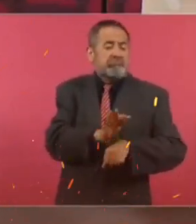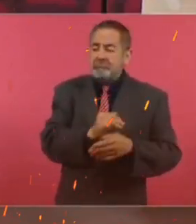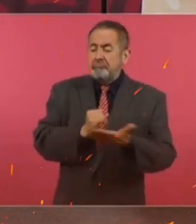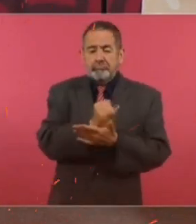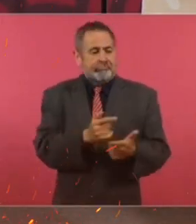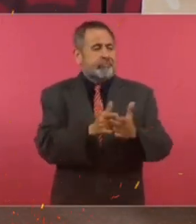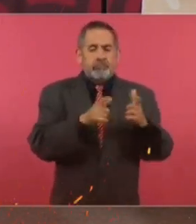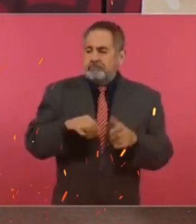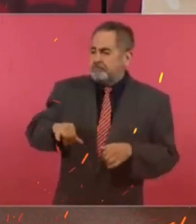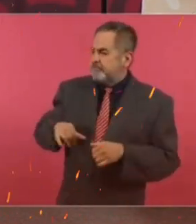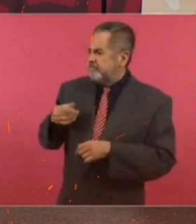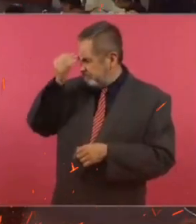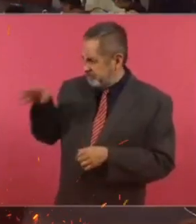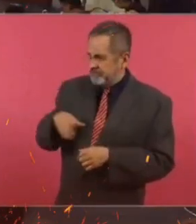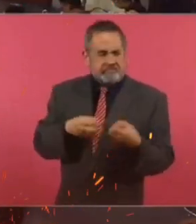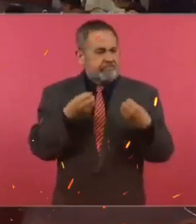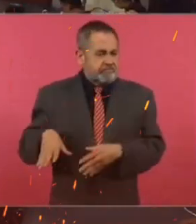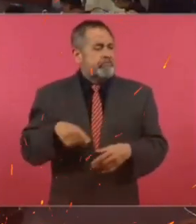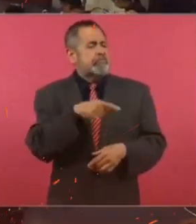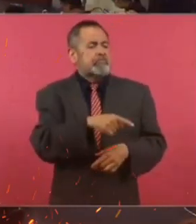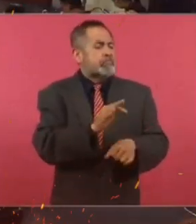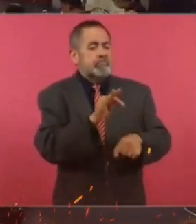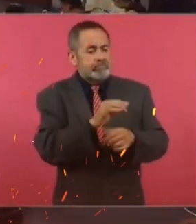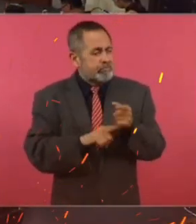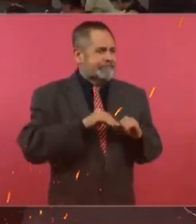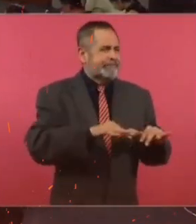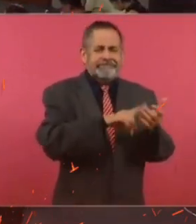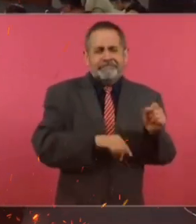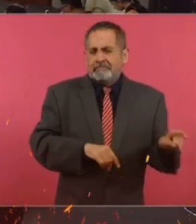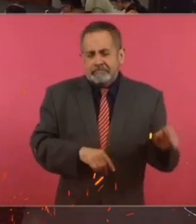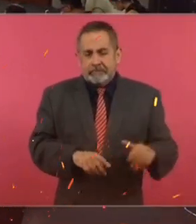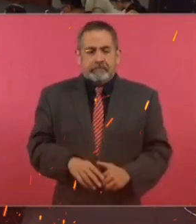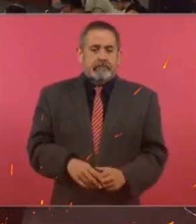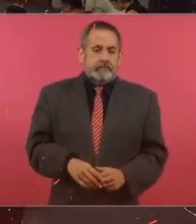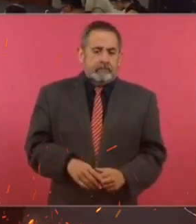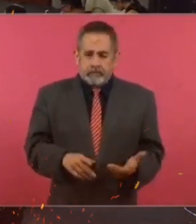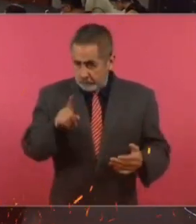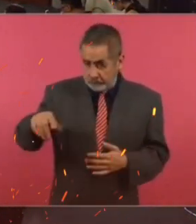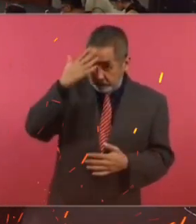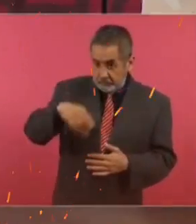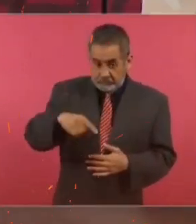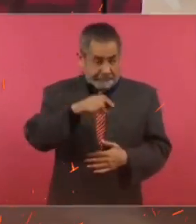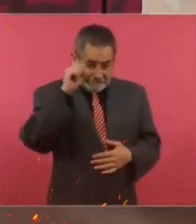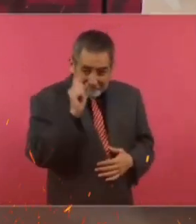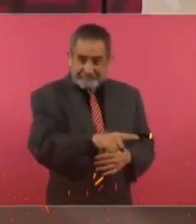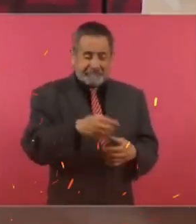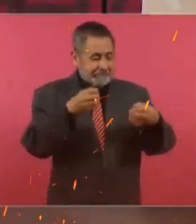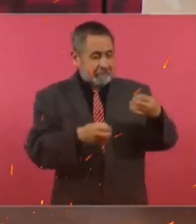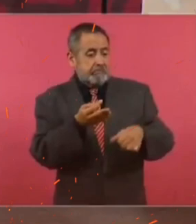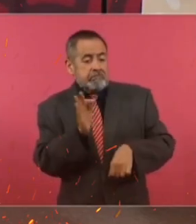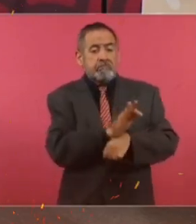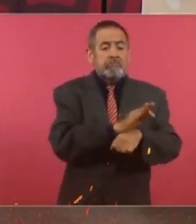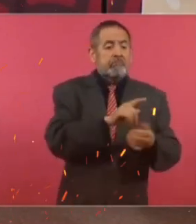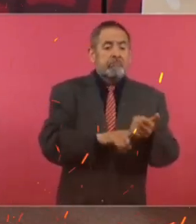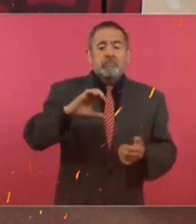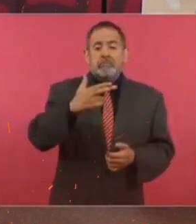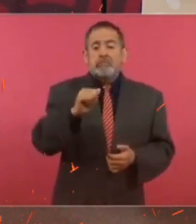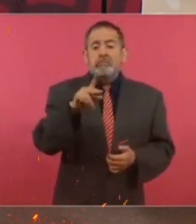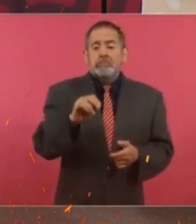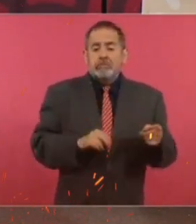de grupos de intereses creados que afectan el interés público y dañan al pueblo. Esto, pues, ¿quién le iba a saber? Que ese mismo juez, que ahora